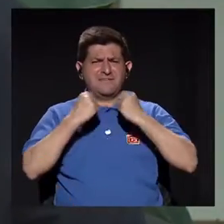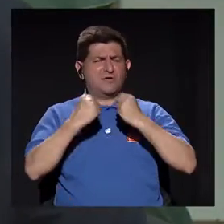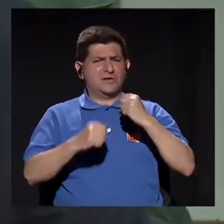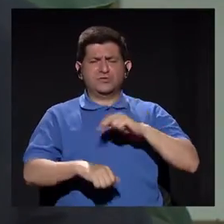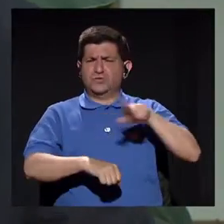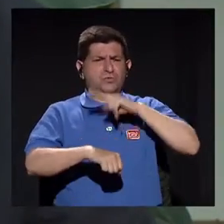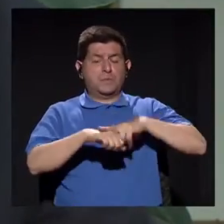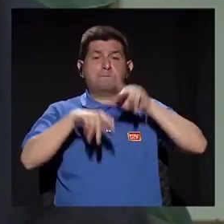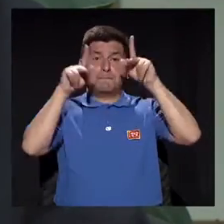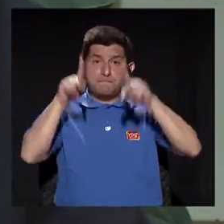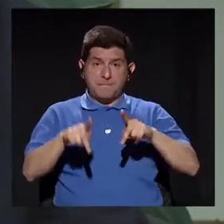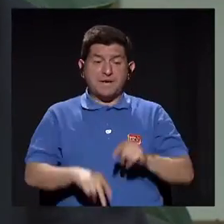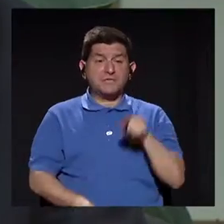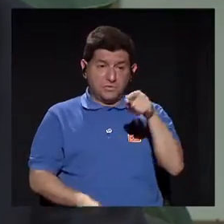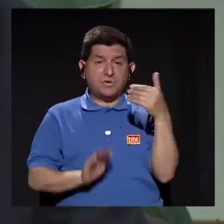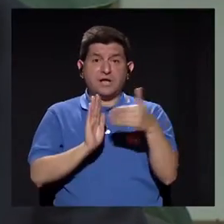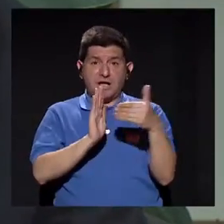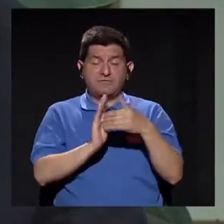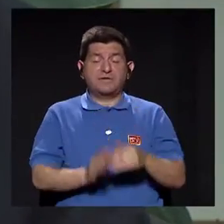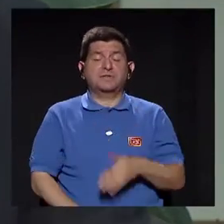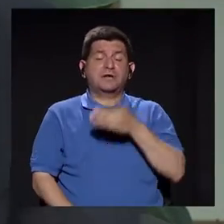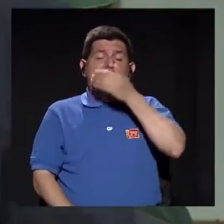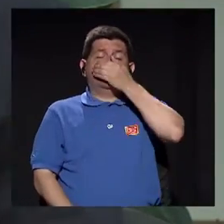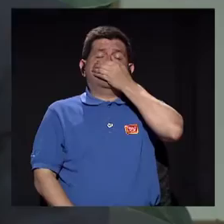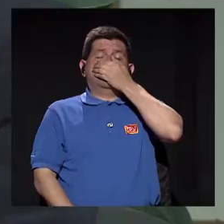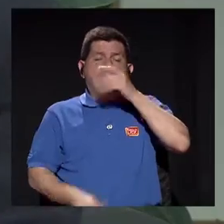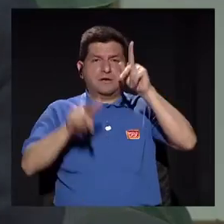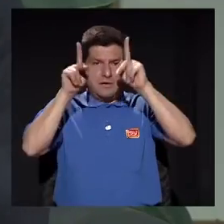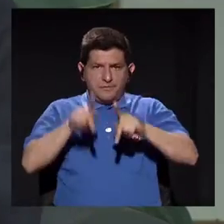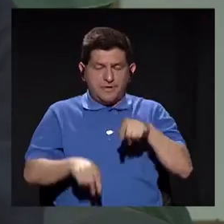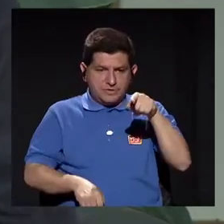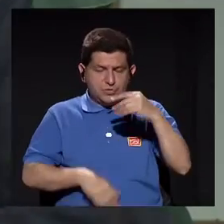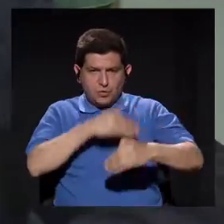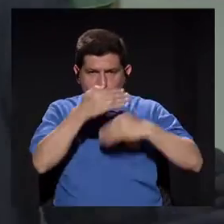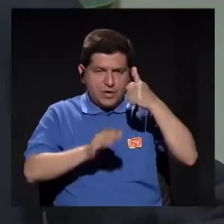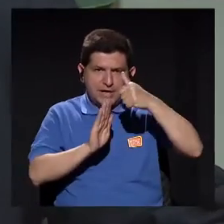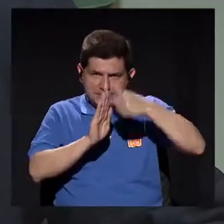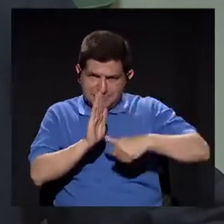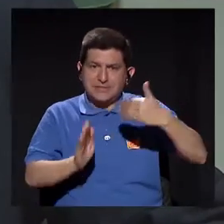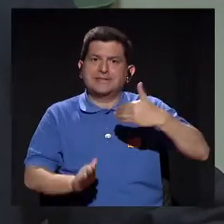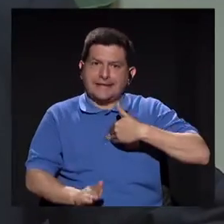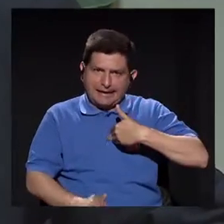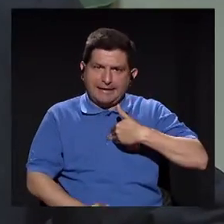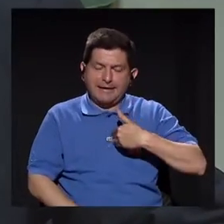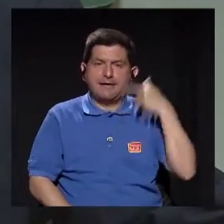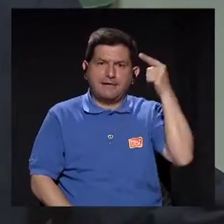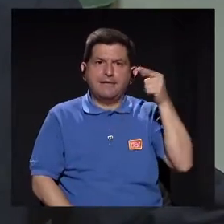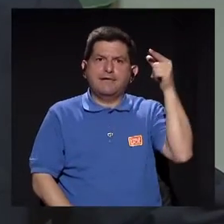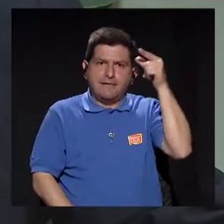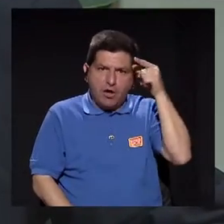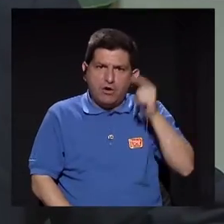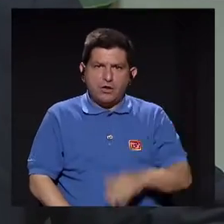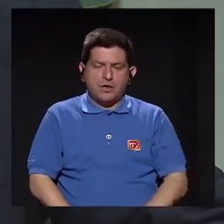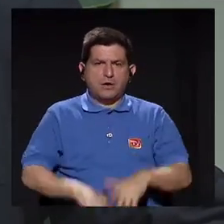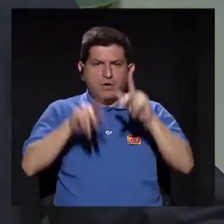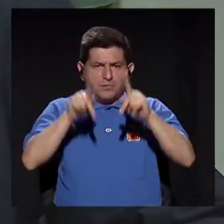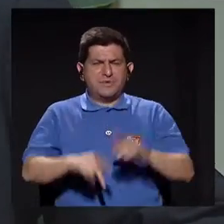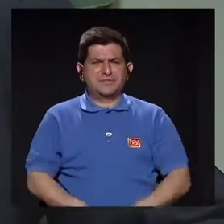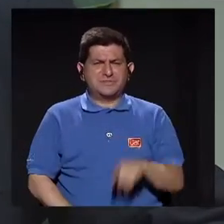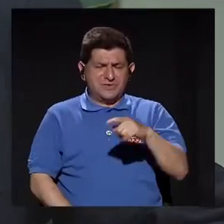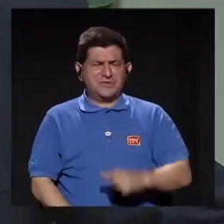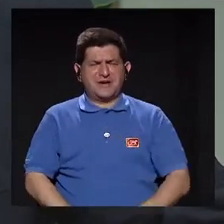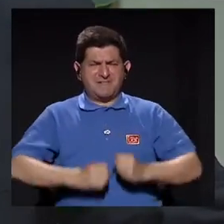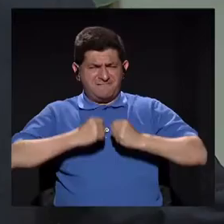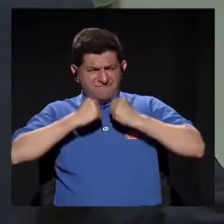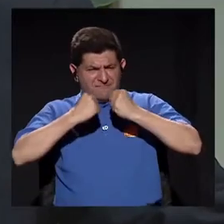normal. ¿Por qué? Porque el paciente estuvo sometido a un anestésico, porque el paciente se le realizó un procedimiento quirúrgico y obviamente que si lo sometemos